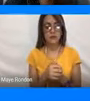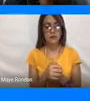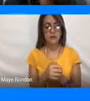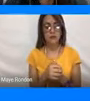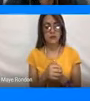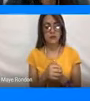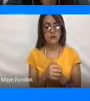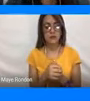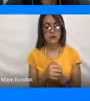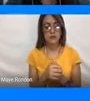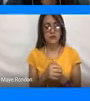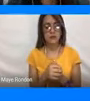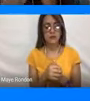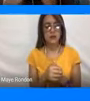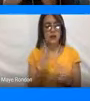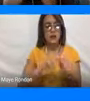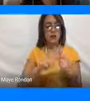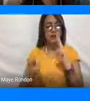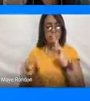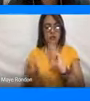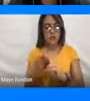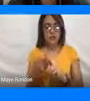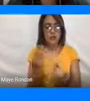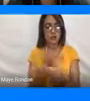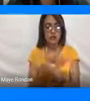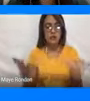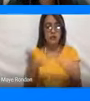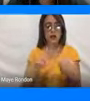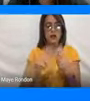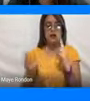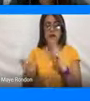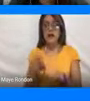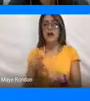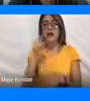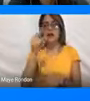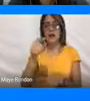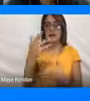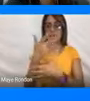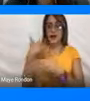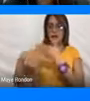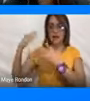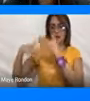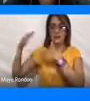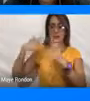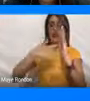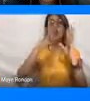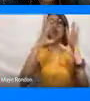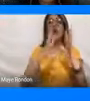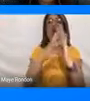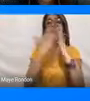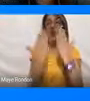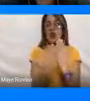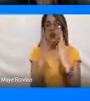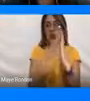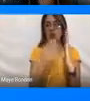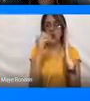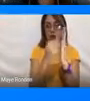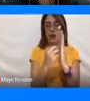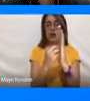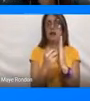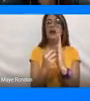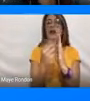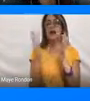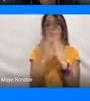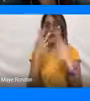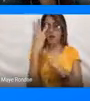retomando todos los contenidos que hemos hablado en sesiones anteriores, el Código de Ética Mundial para el Turismo, que como todos